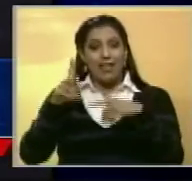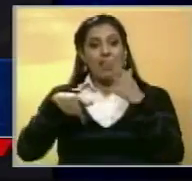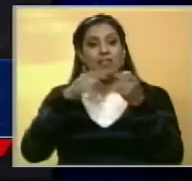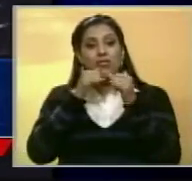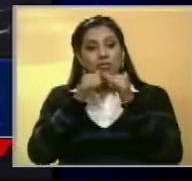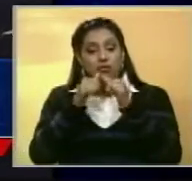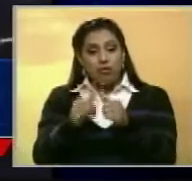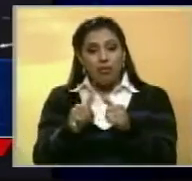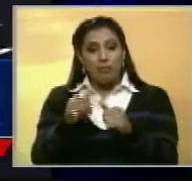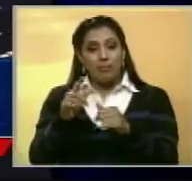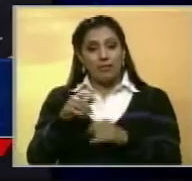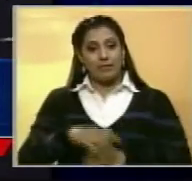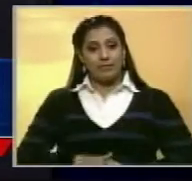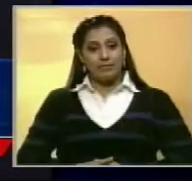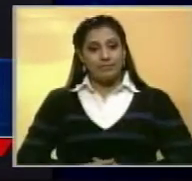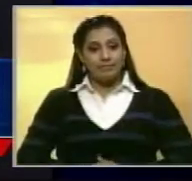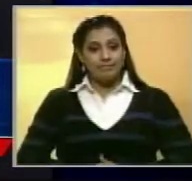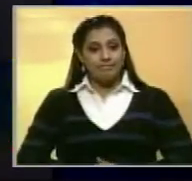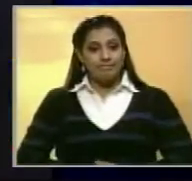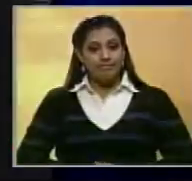información en la próxima parte.